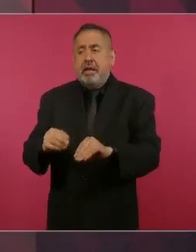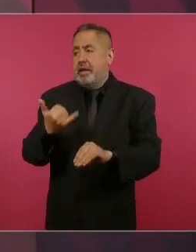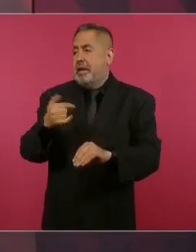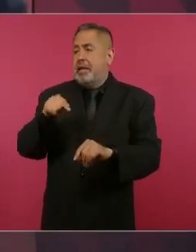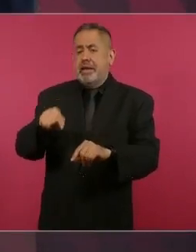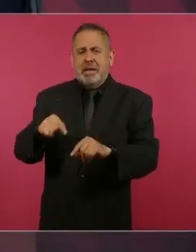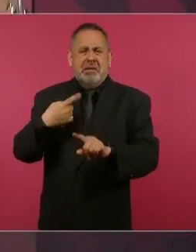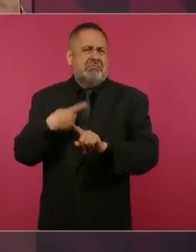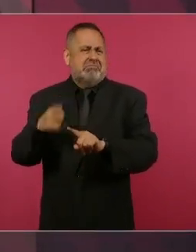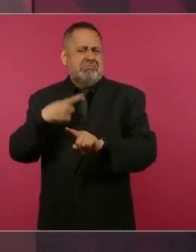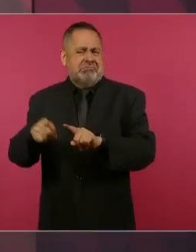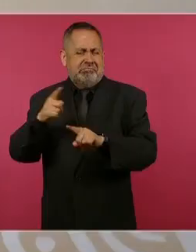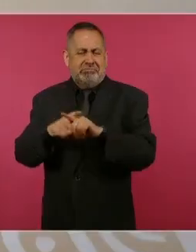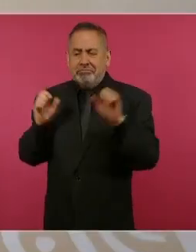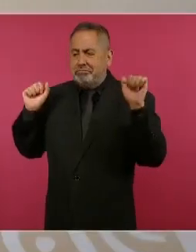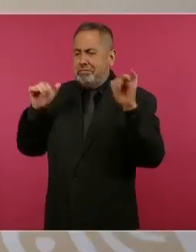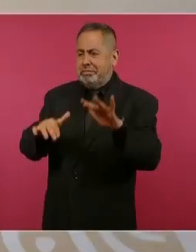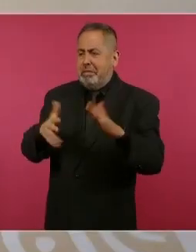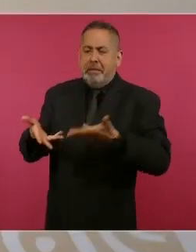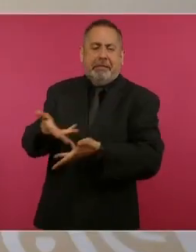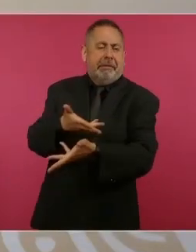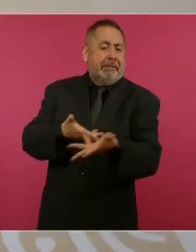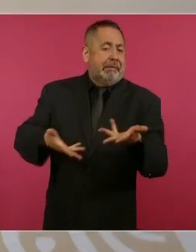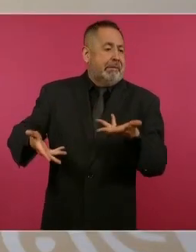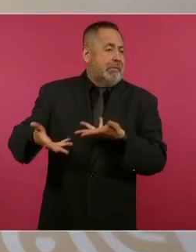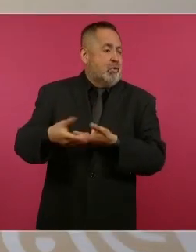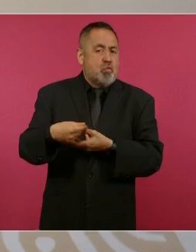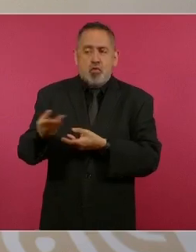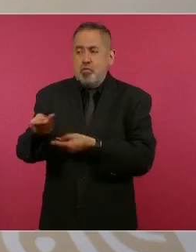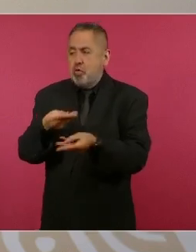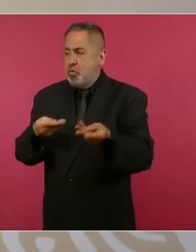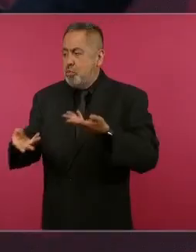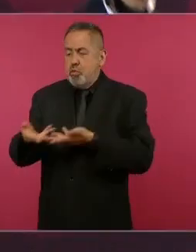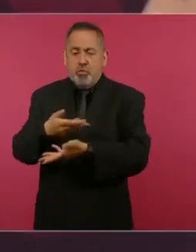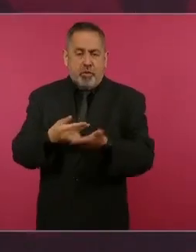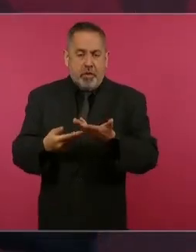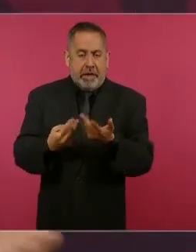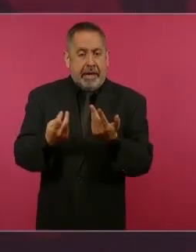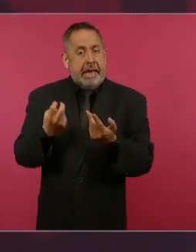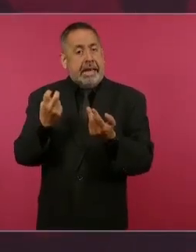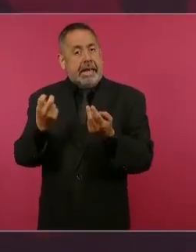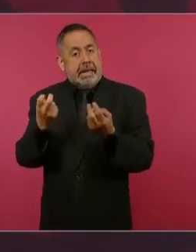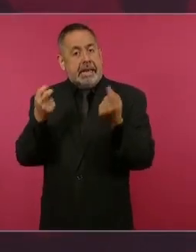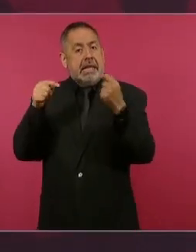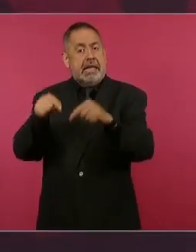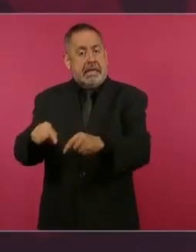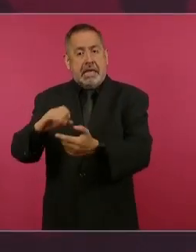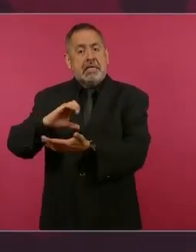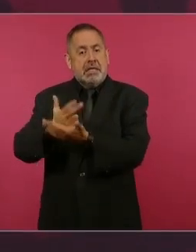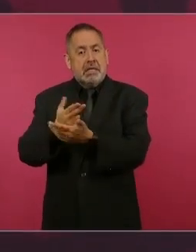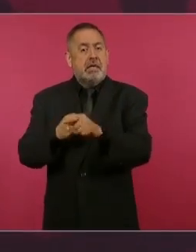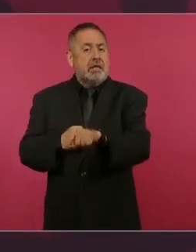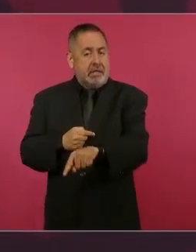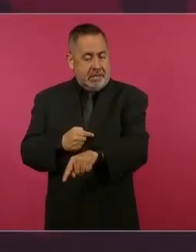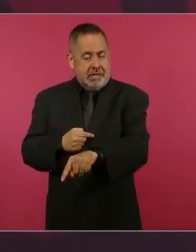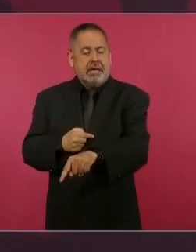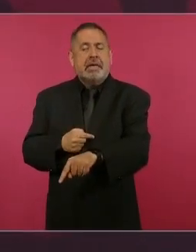tantas cosas. Bueno, eso va a significar Chichetumal, que además